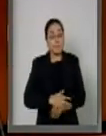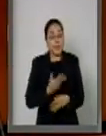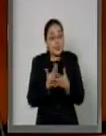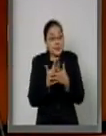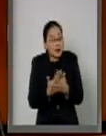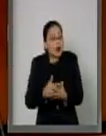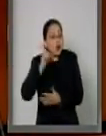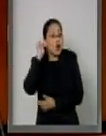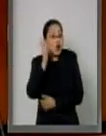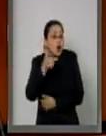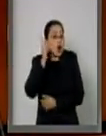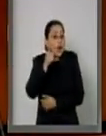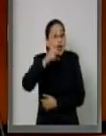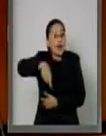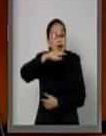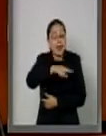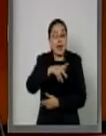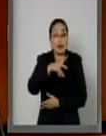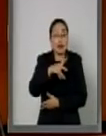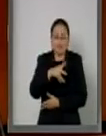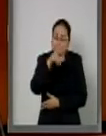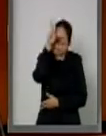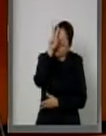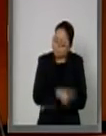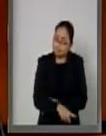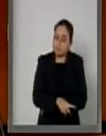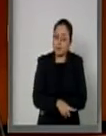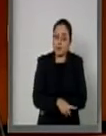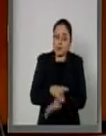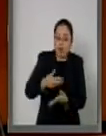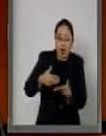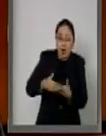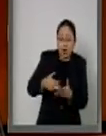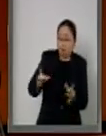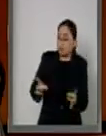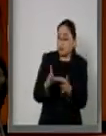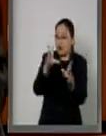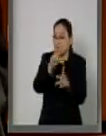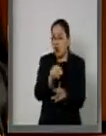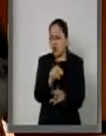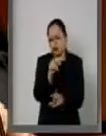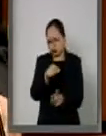fiaciente y vehementemente que esta no vaya a ser la excepción.